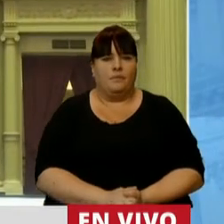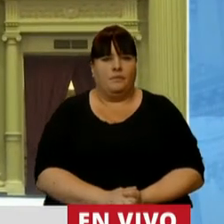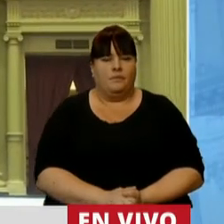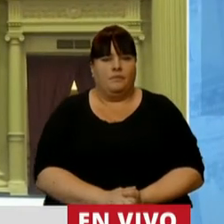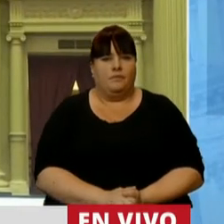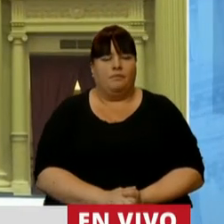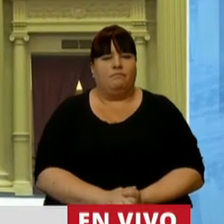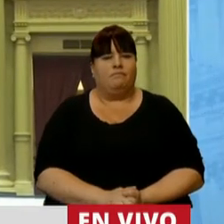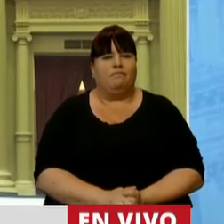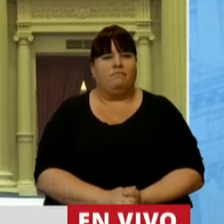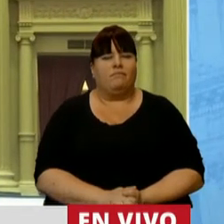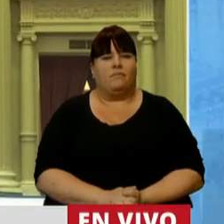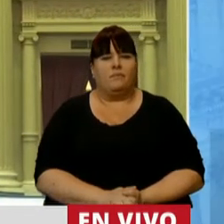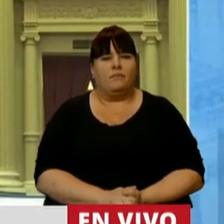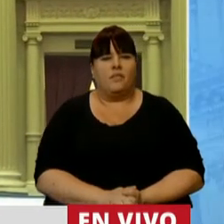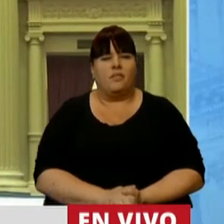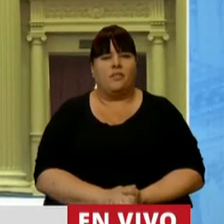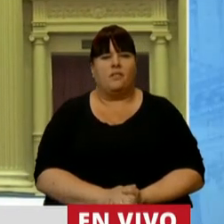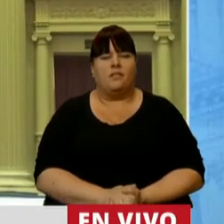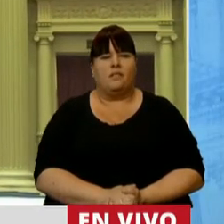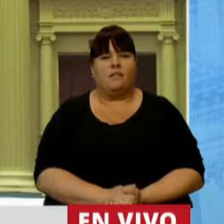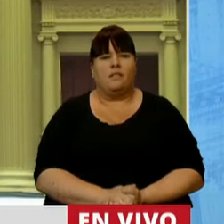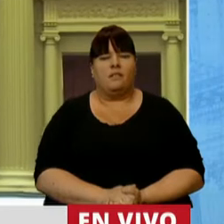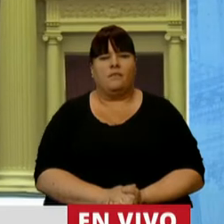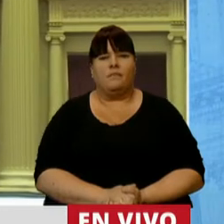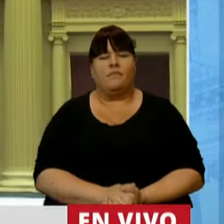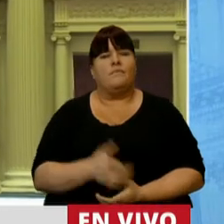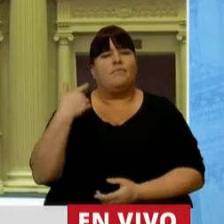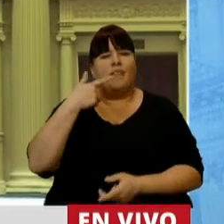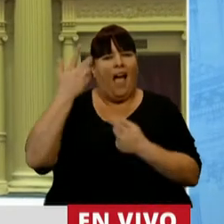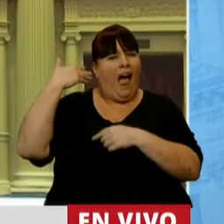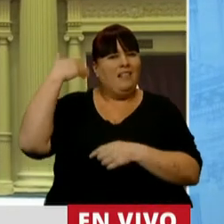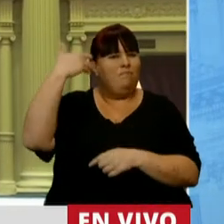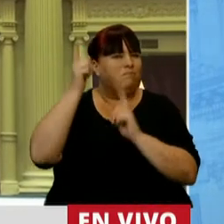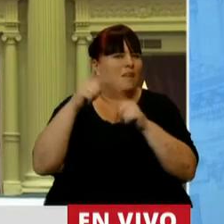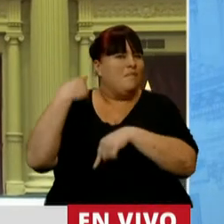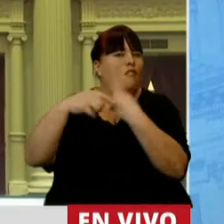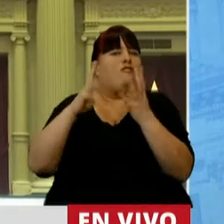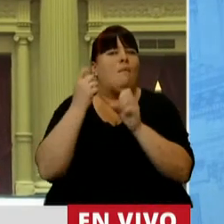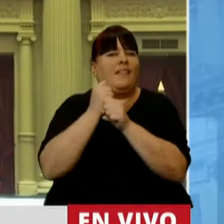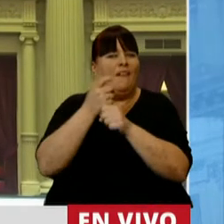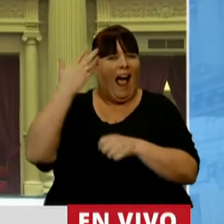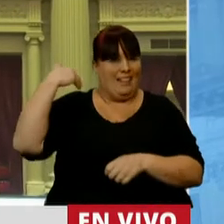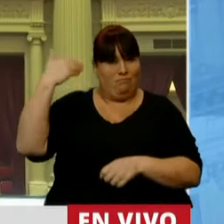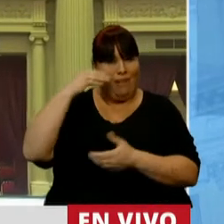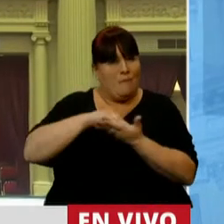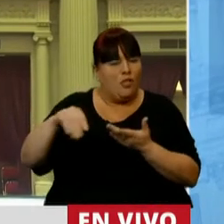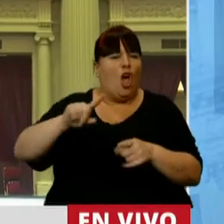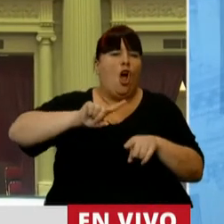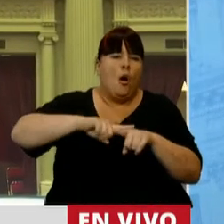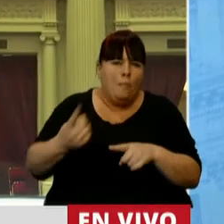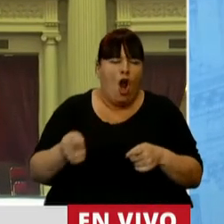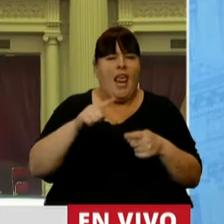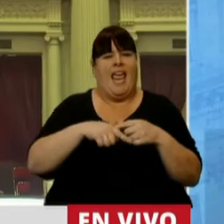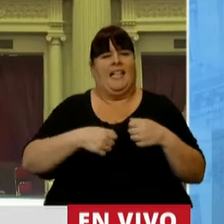la obra ya la han difundido quienes me precedieron en el uso de la palabra, la política,